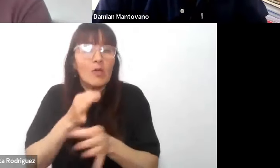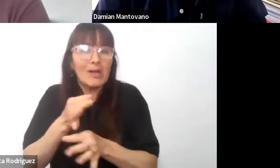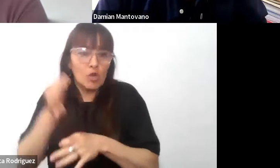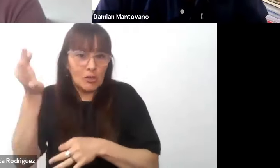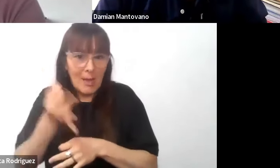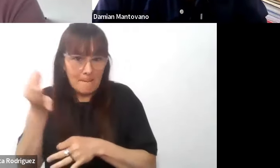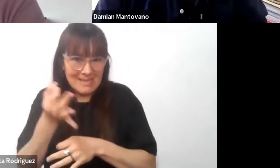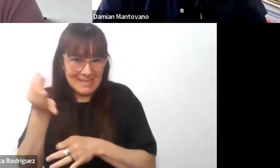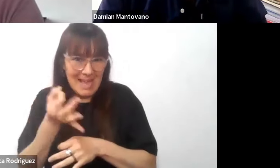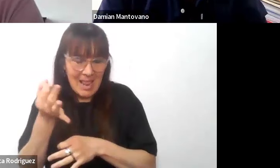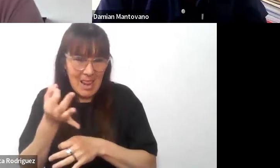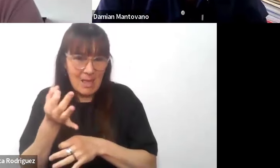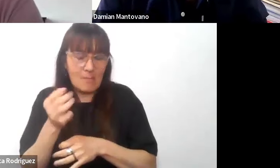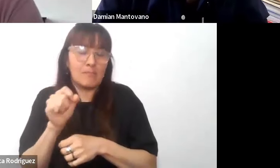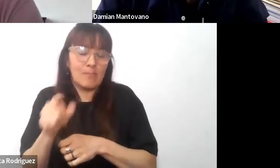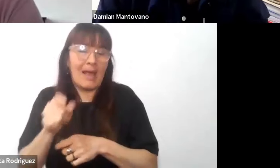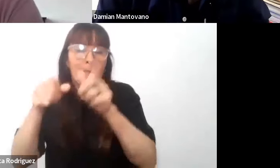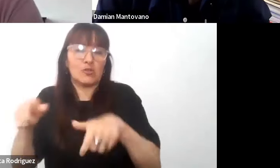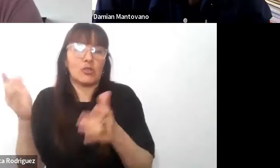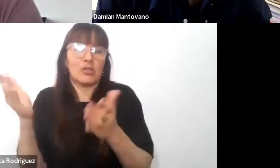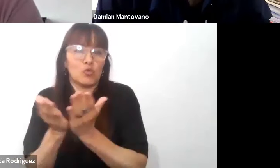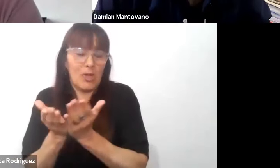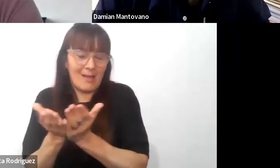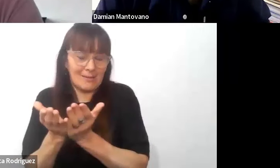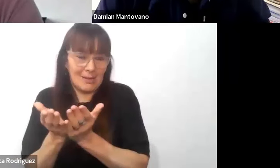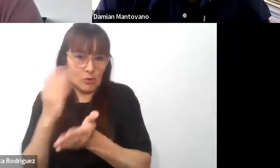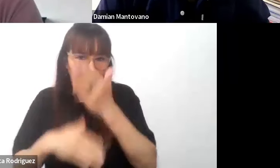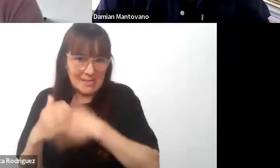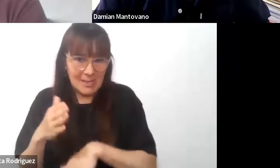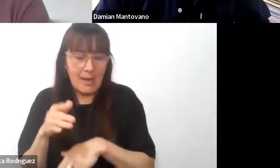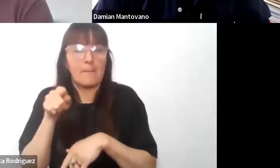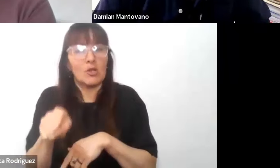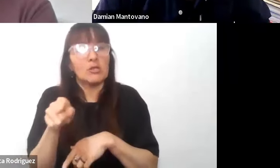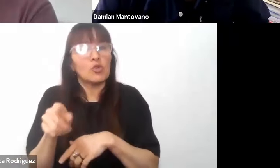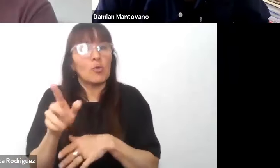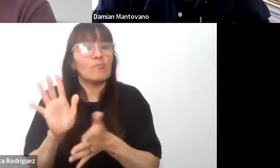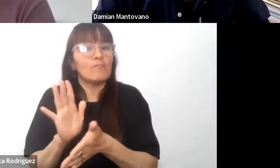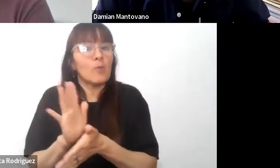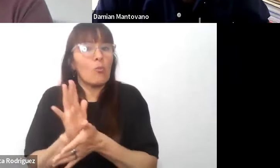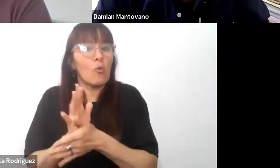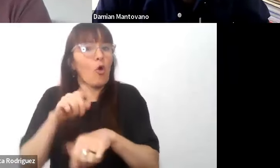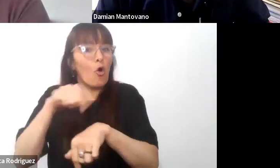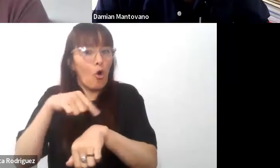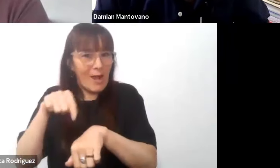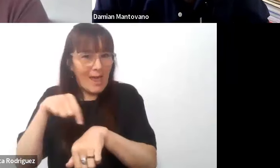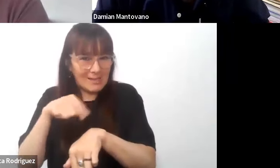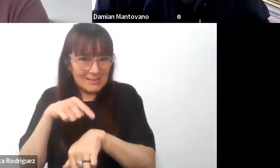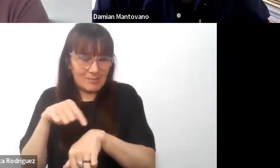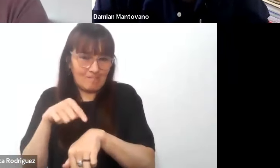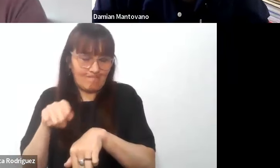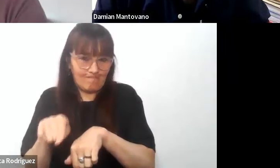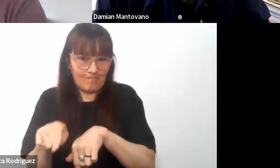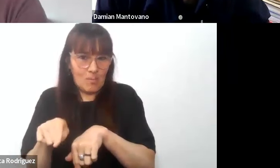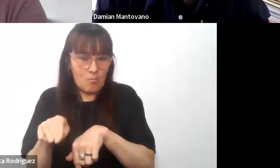y estudiantes con discapacidad en particular pero suele ser una instancia que en carga horaria no suele marcar